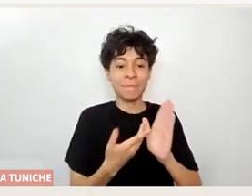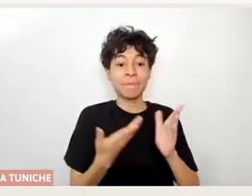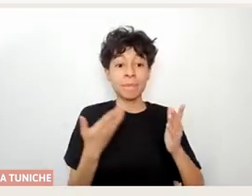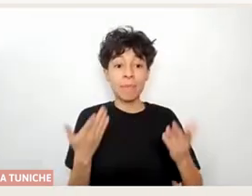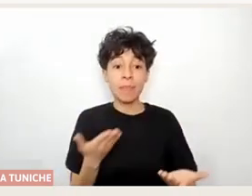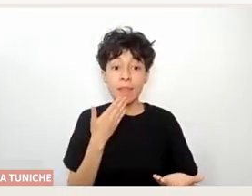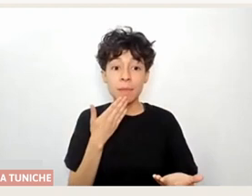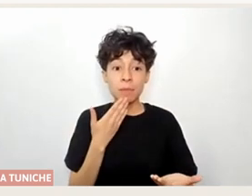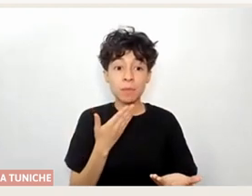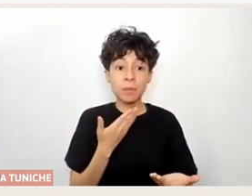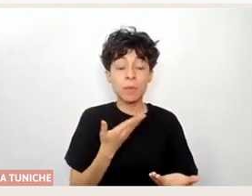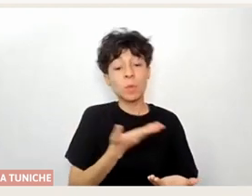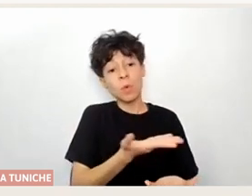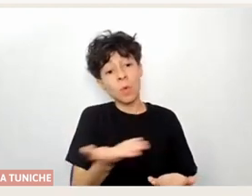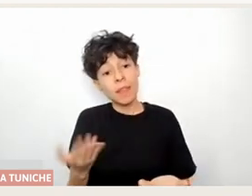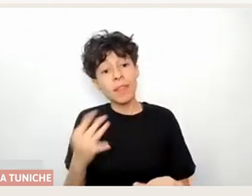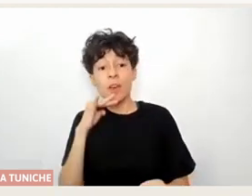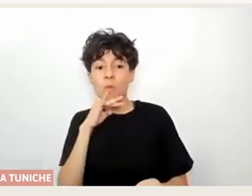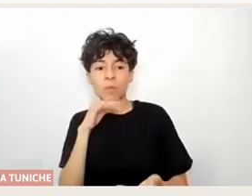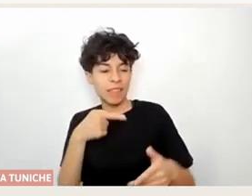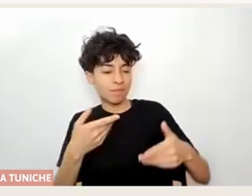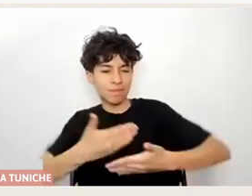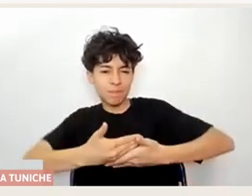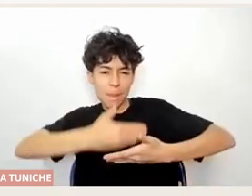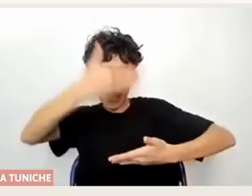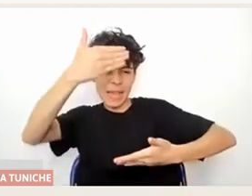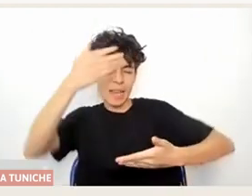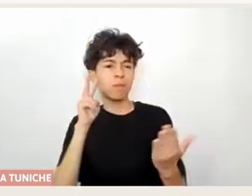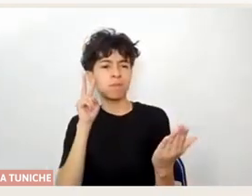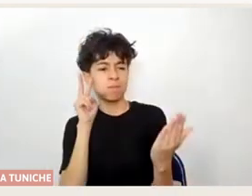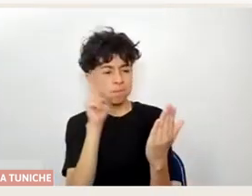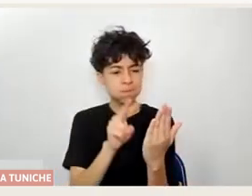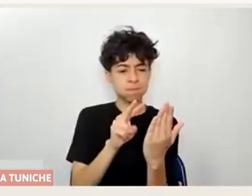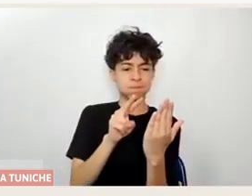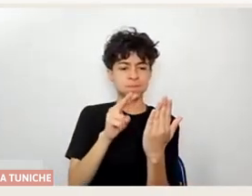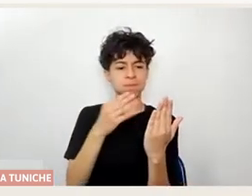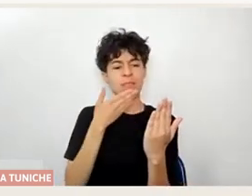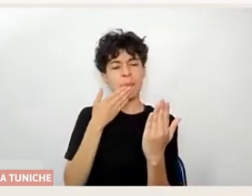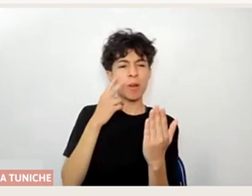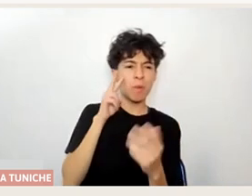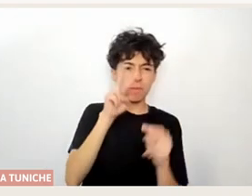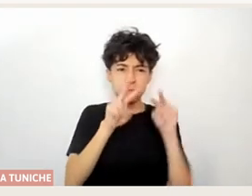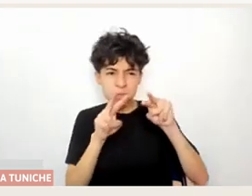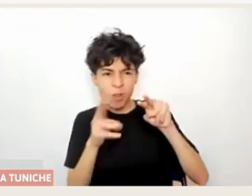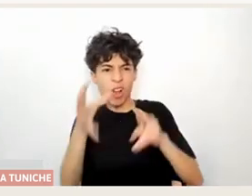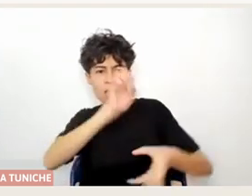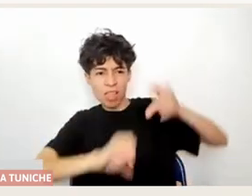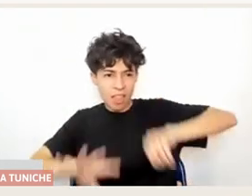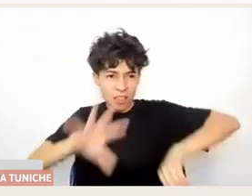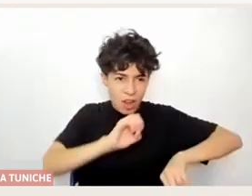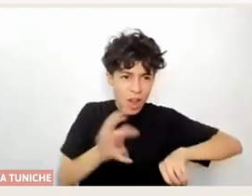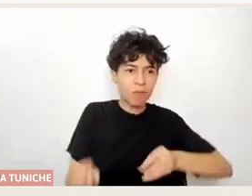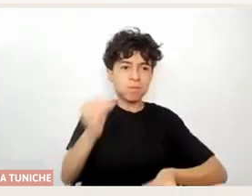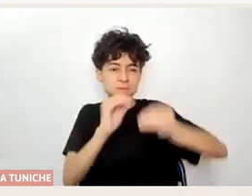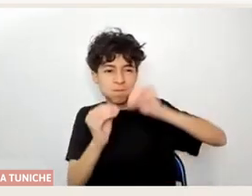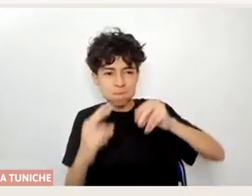a usar esta página, contaminarla, desestructurarla y volverla a ordenar, porque para eso